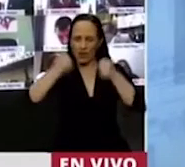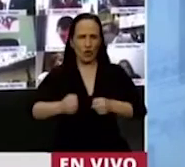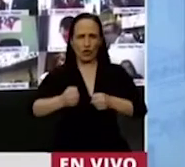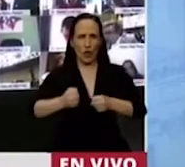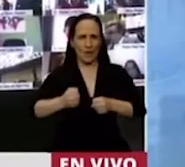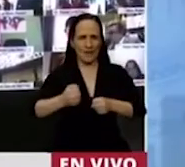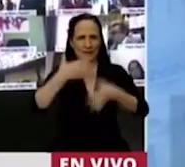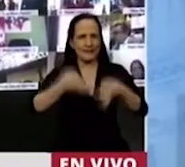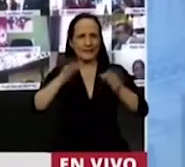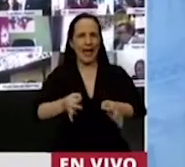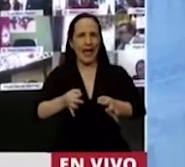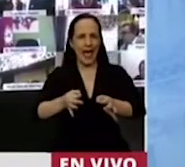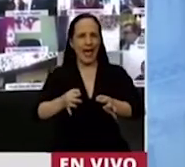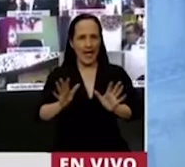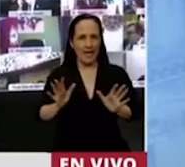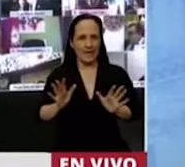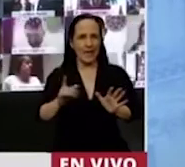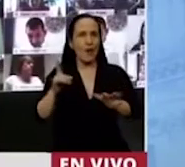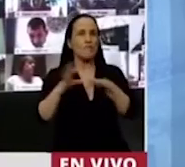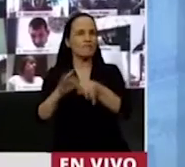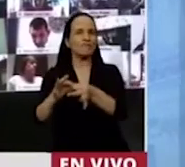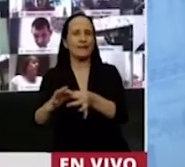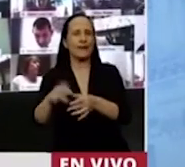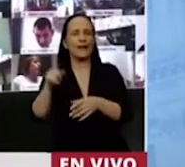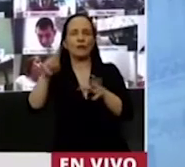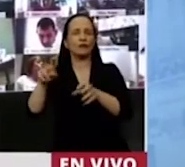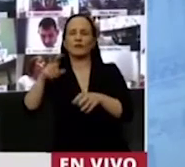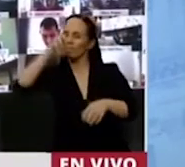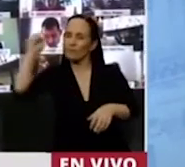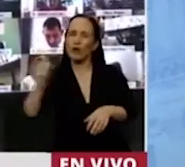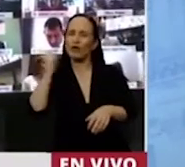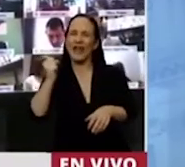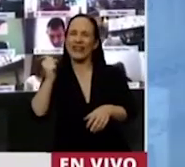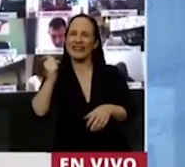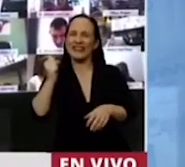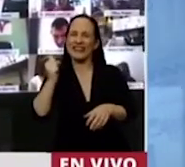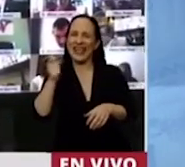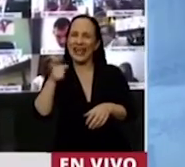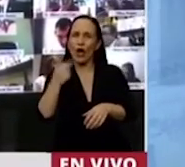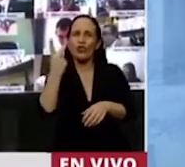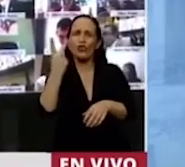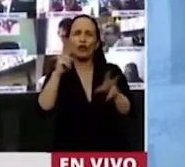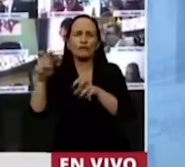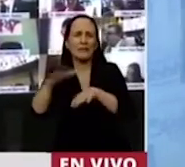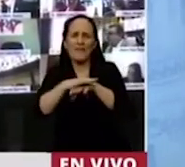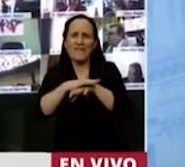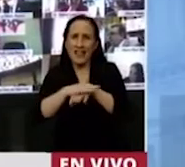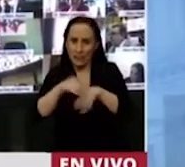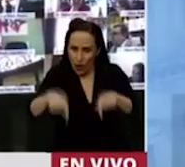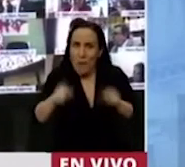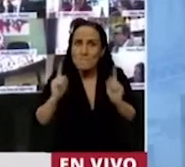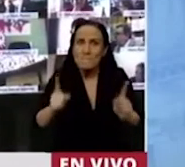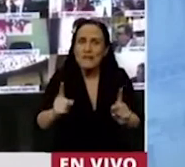tenía afirmado en otro principio, que concilia dos principios básicos, inclusive que hoy vuelven